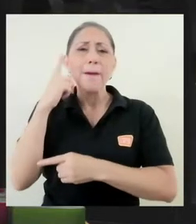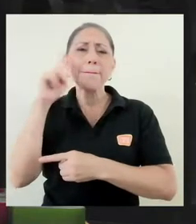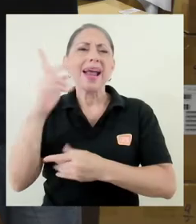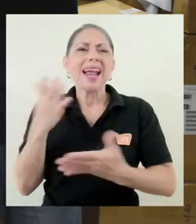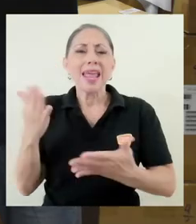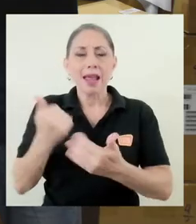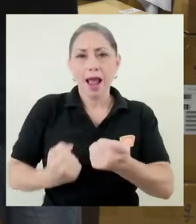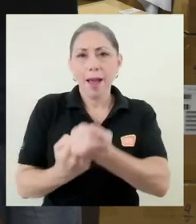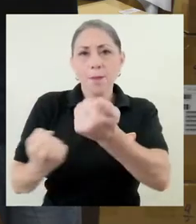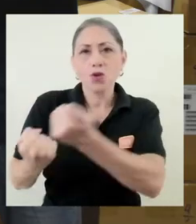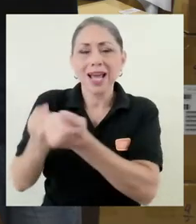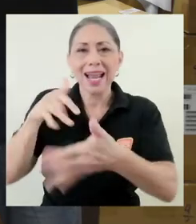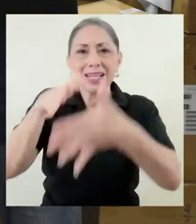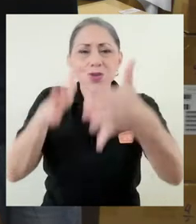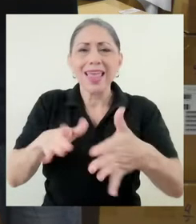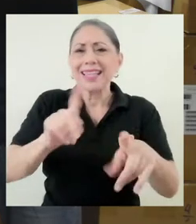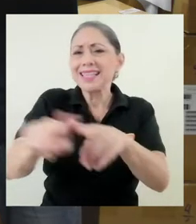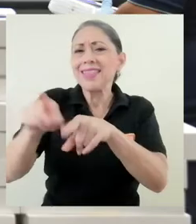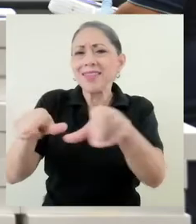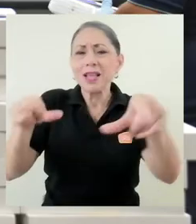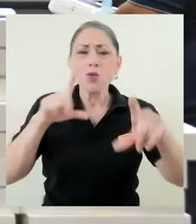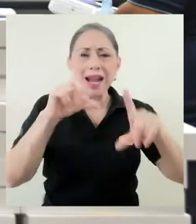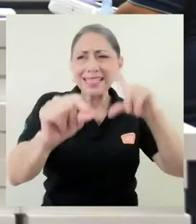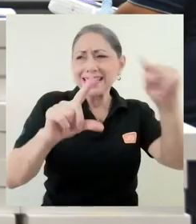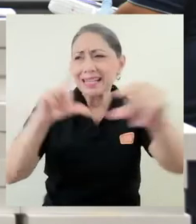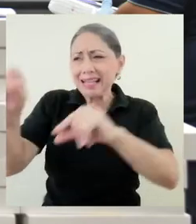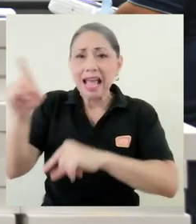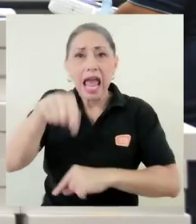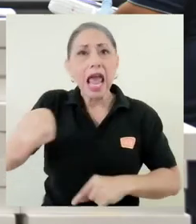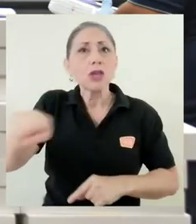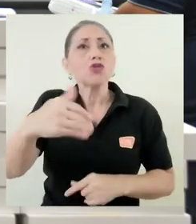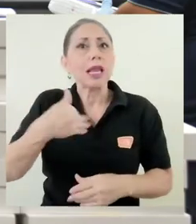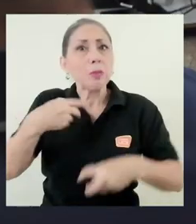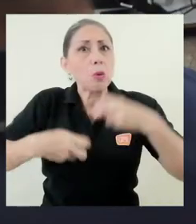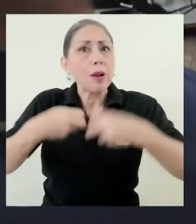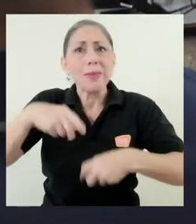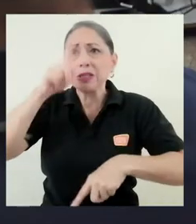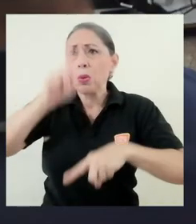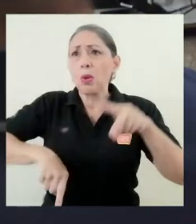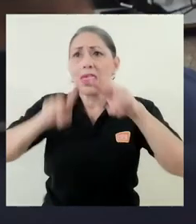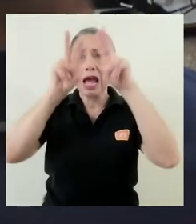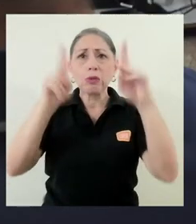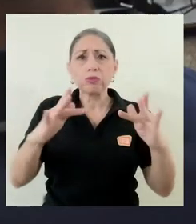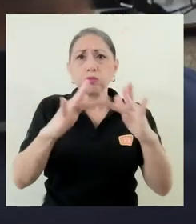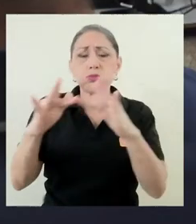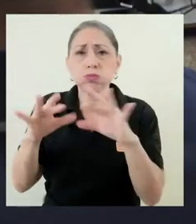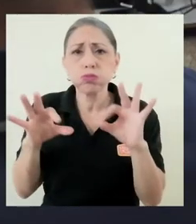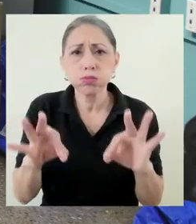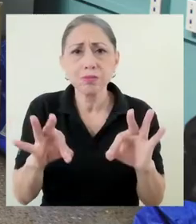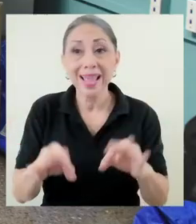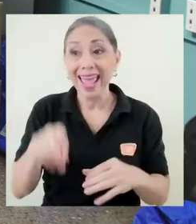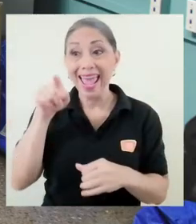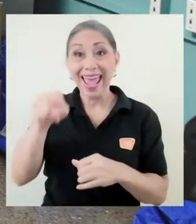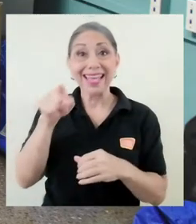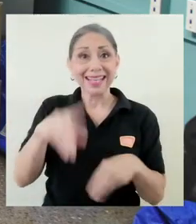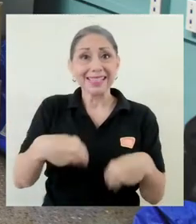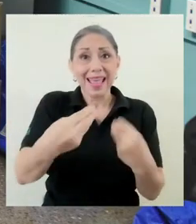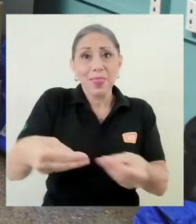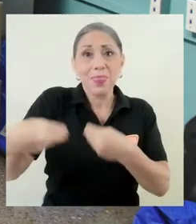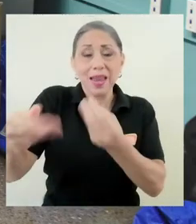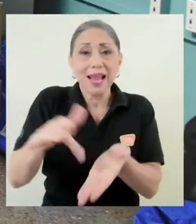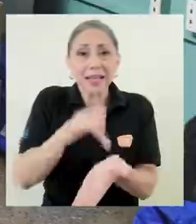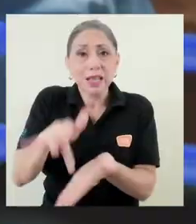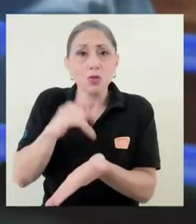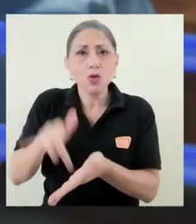con dificultades para enfrentar la virtualización de los cursos estas primeras dos entregas de dispositivos